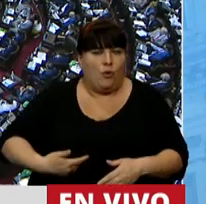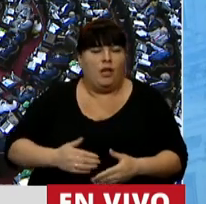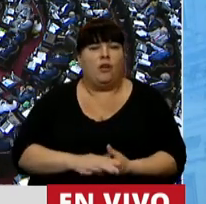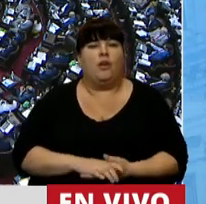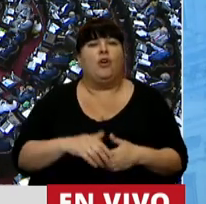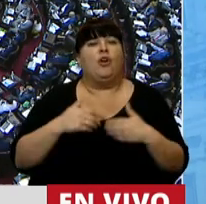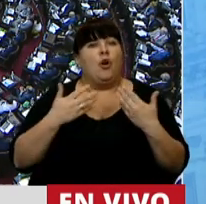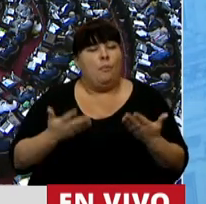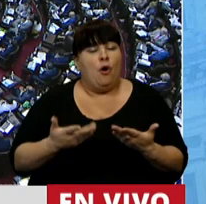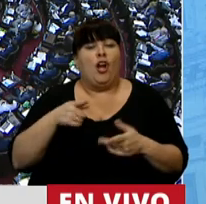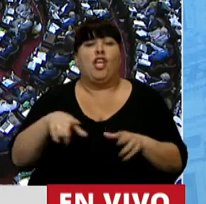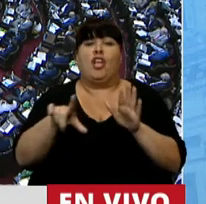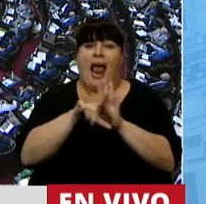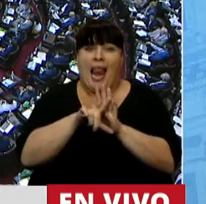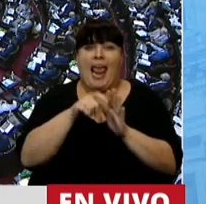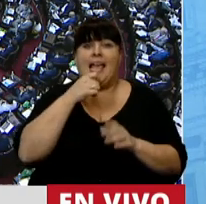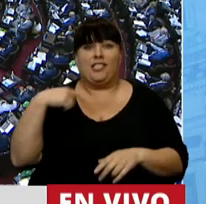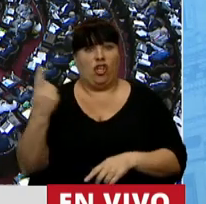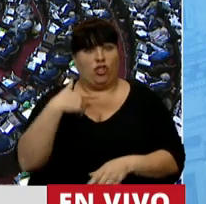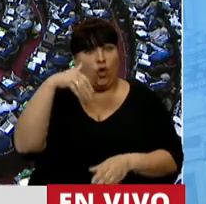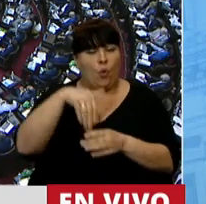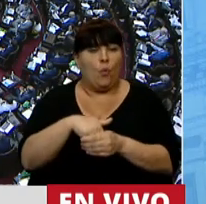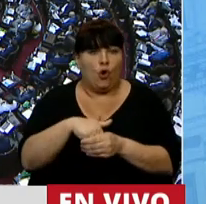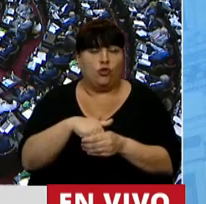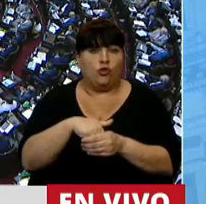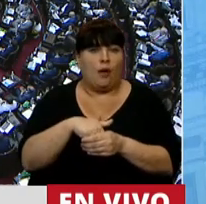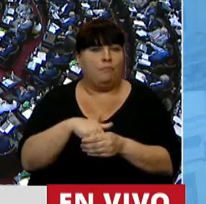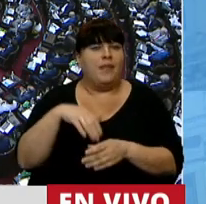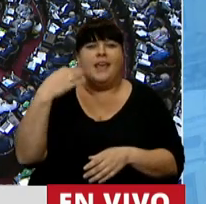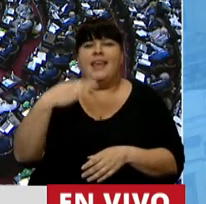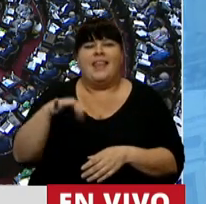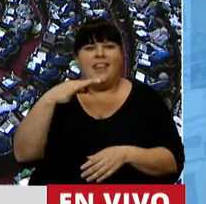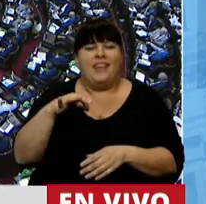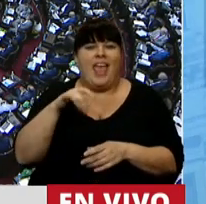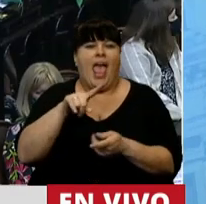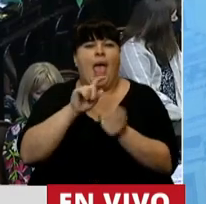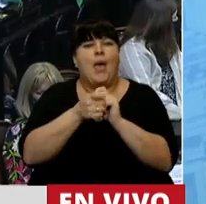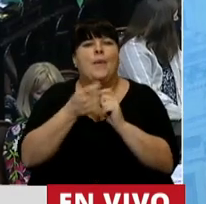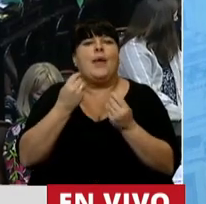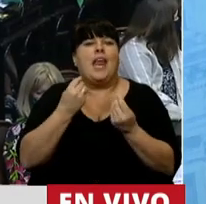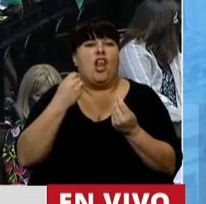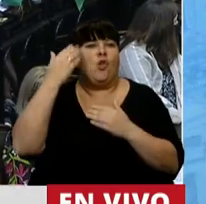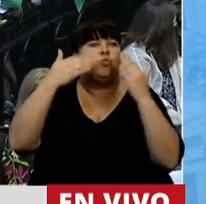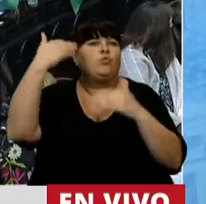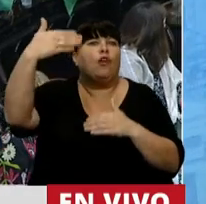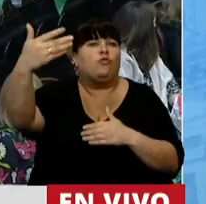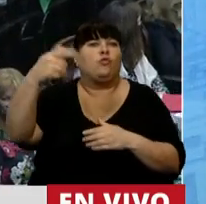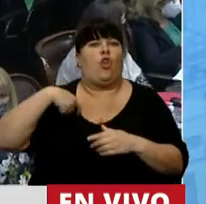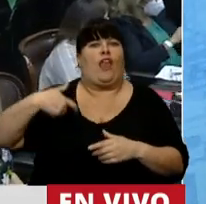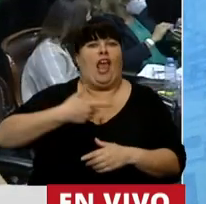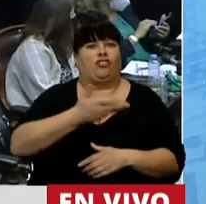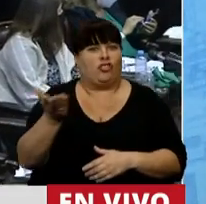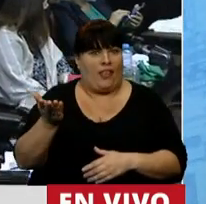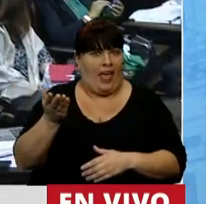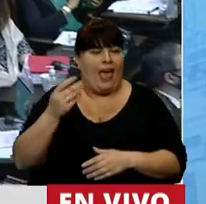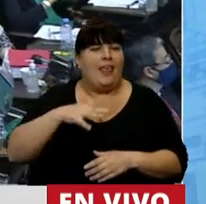que las leyes que nosotros votamos deben ser la codificación de las aspiraciones de nuestra sociedad